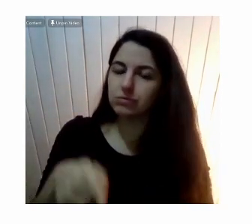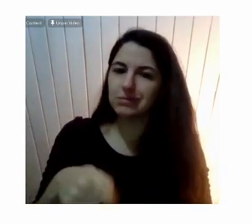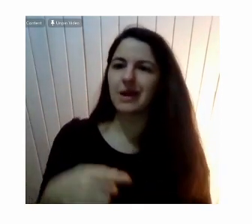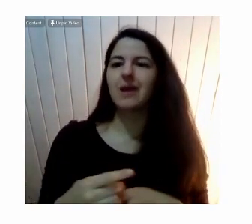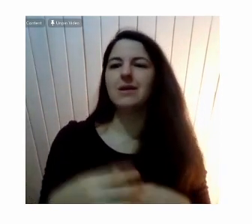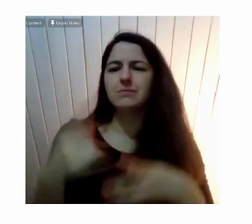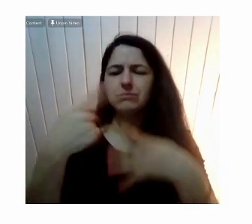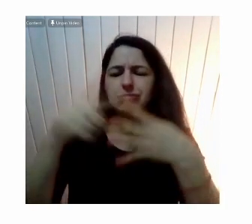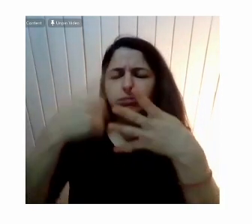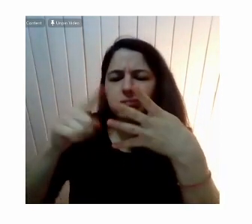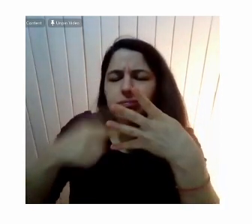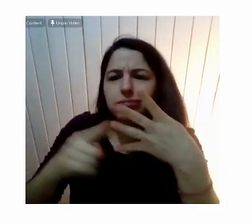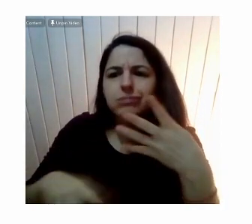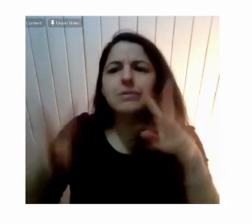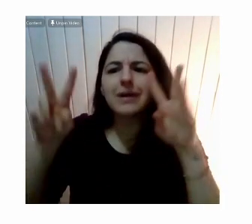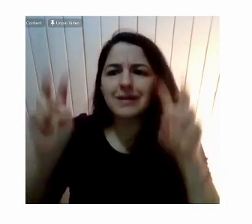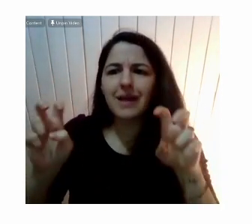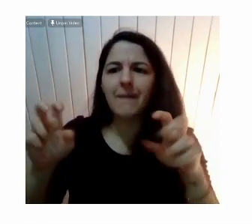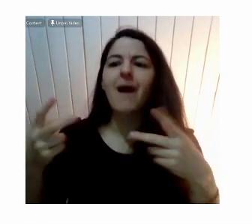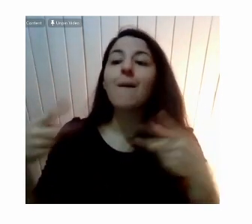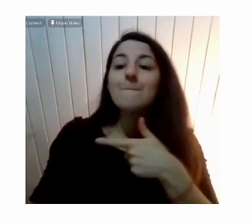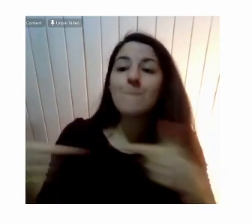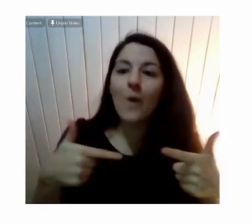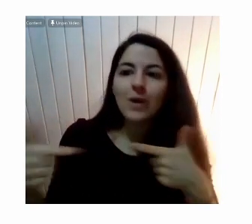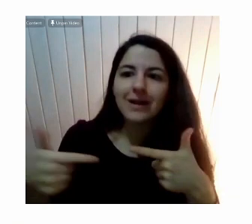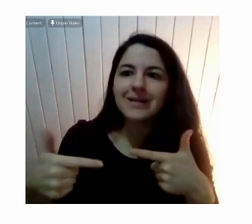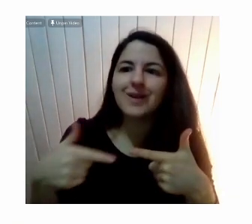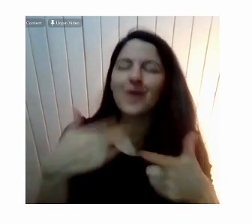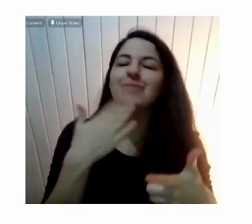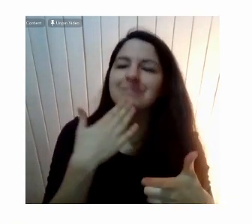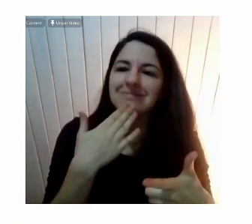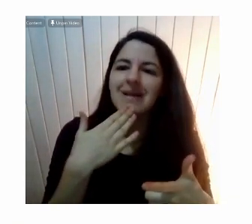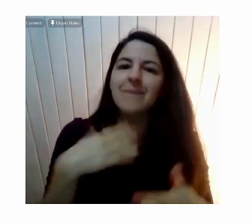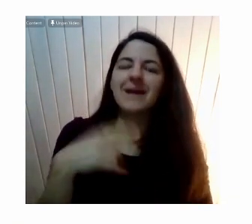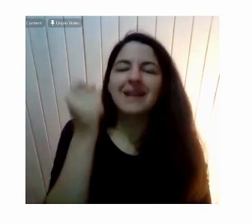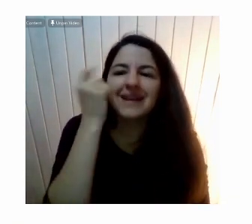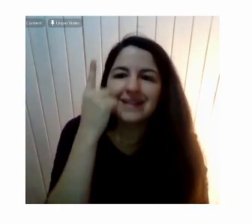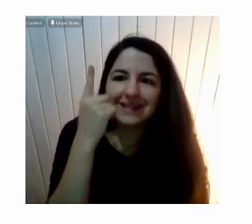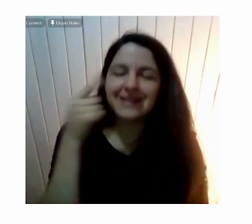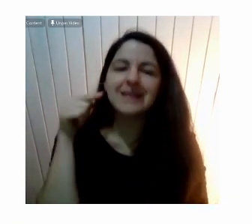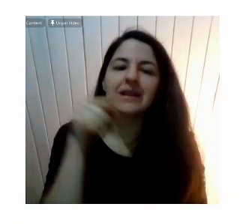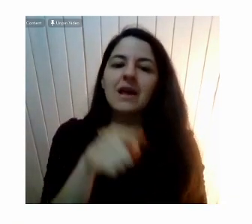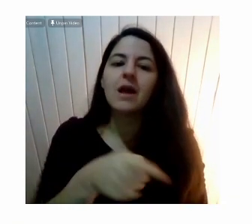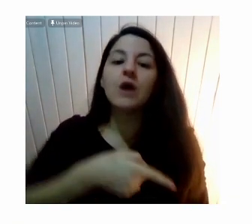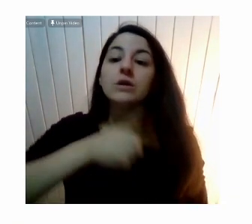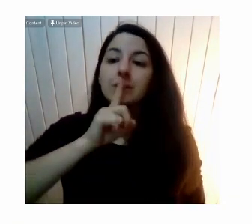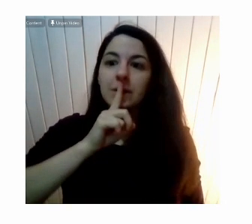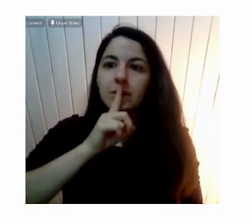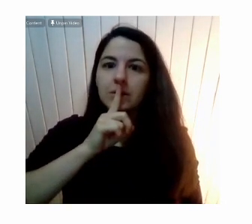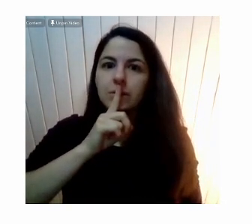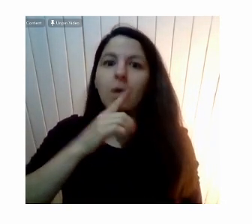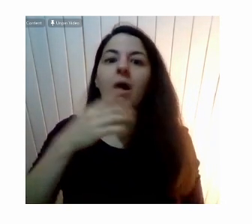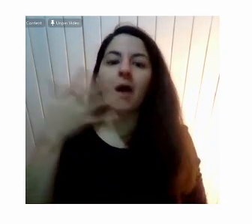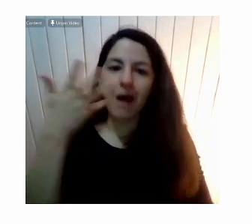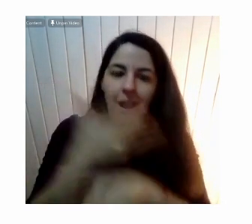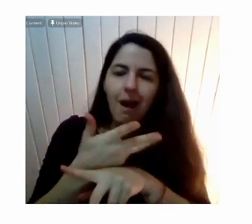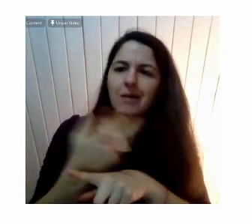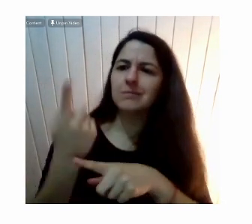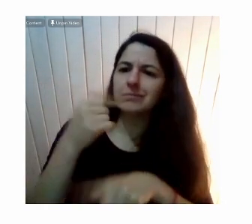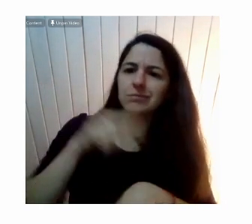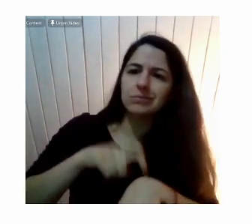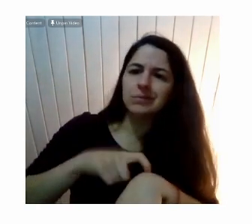En el campo De lo político Julieta Kinburg Habla de los silencios En el feminismo Que han habido momentos Donde hay una restauración